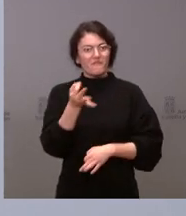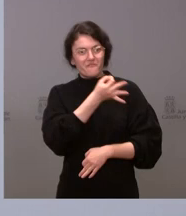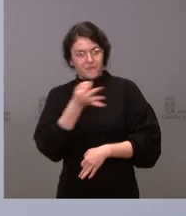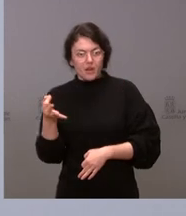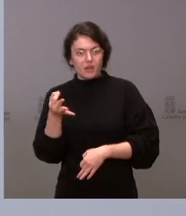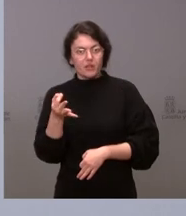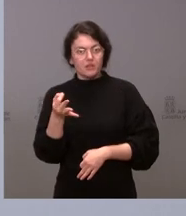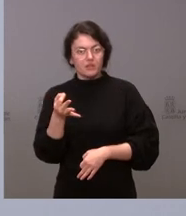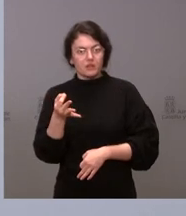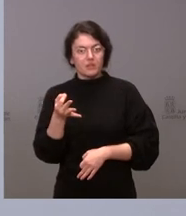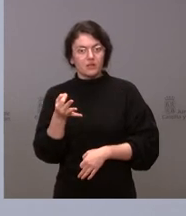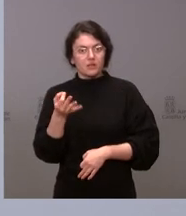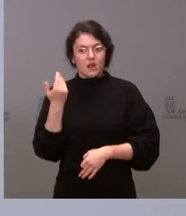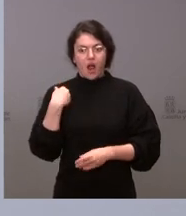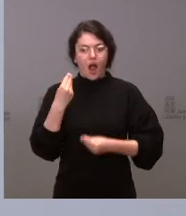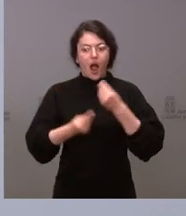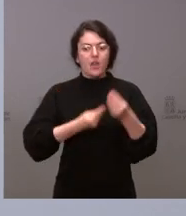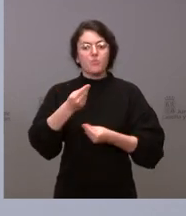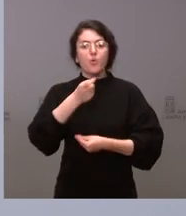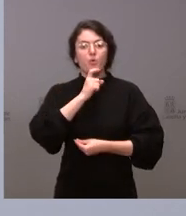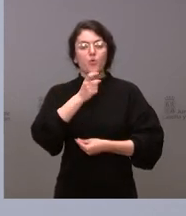en beneficio de las personas de Castilla y León.